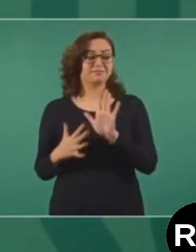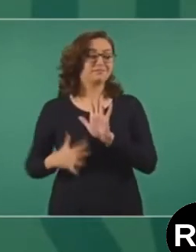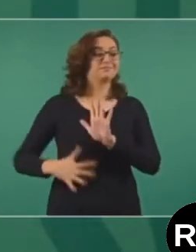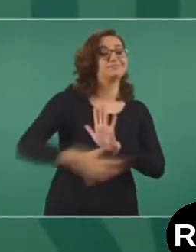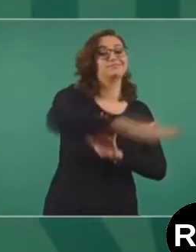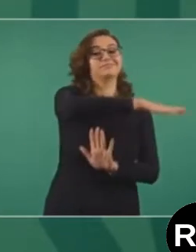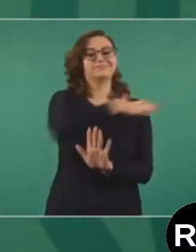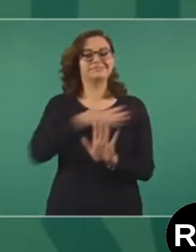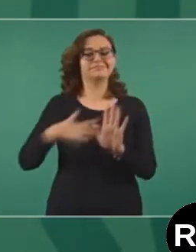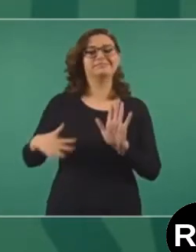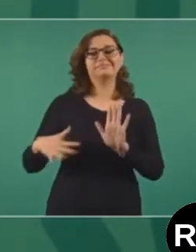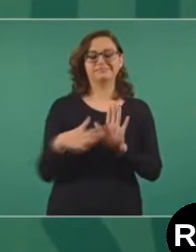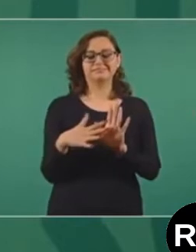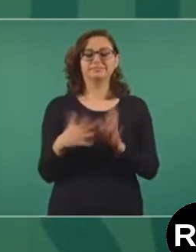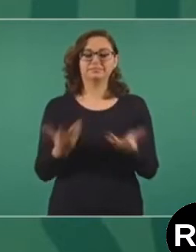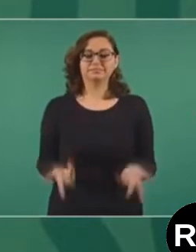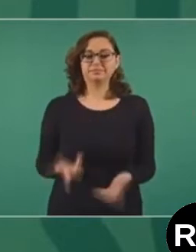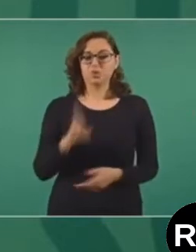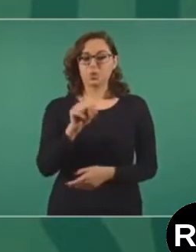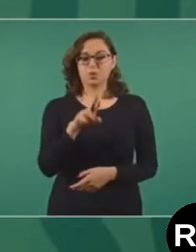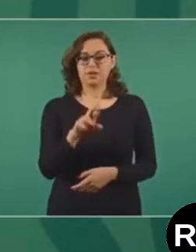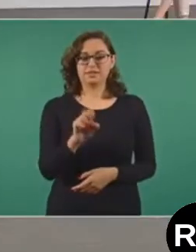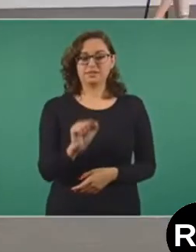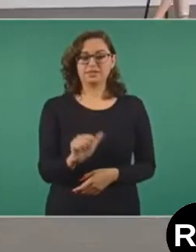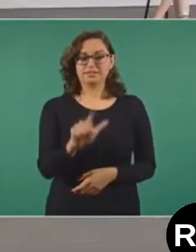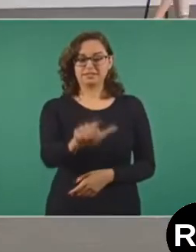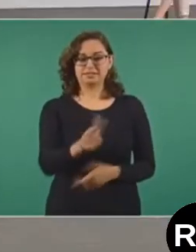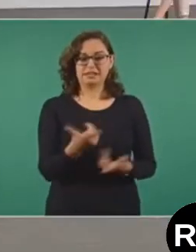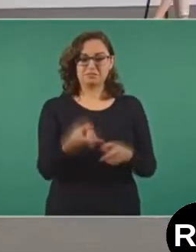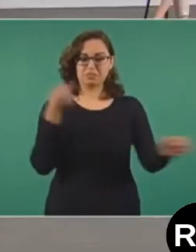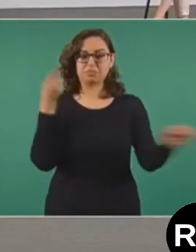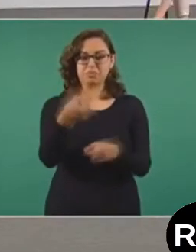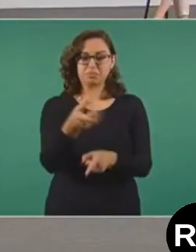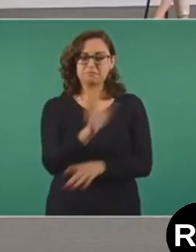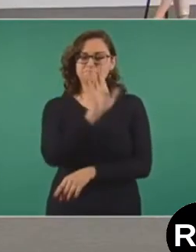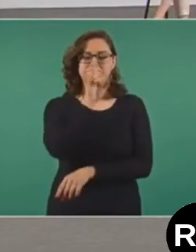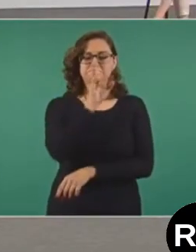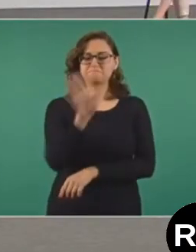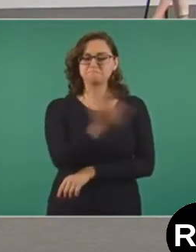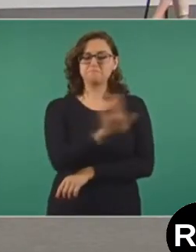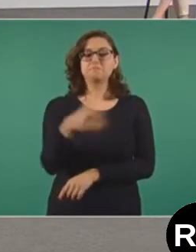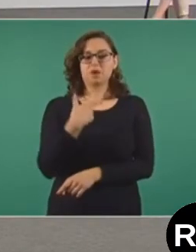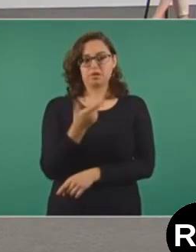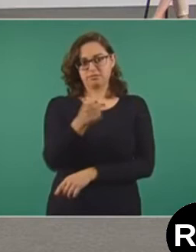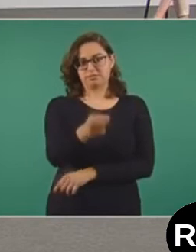Y no es contestarle al Universal, a ti te respeto mucho y también a los dueños del Universal,